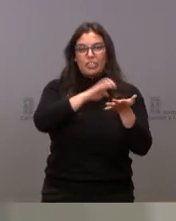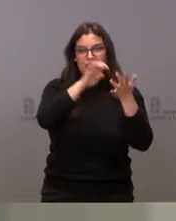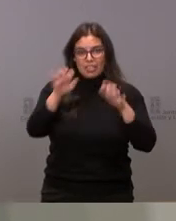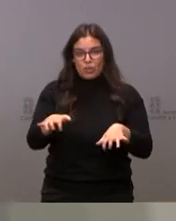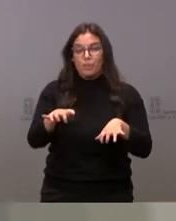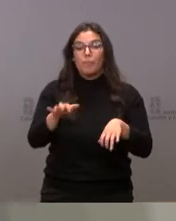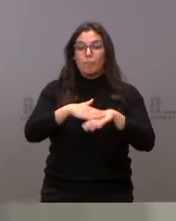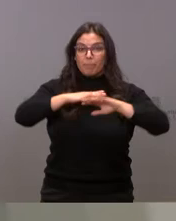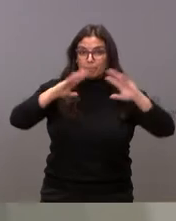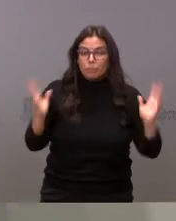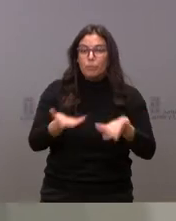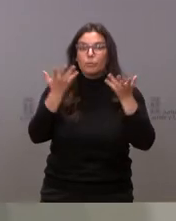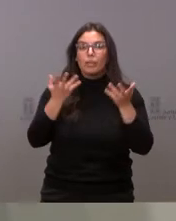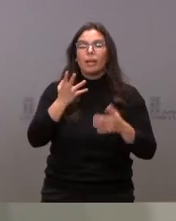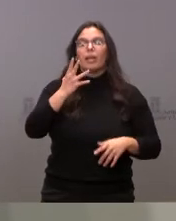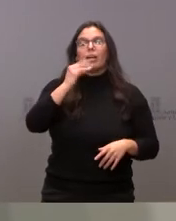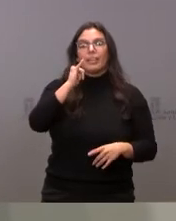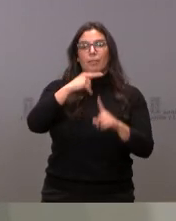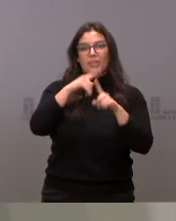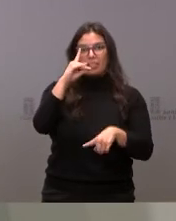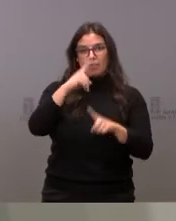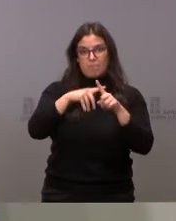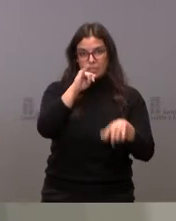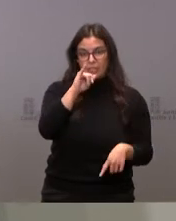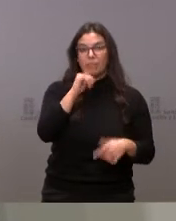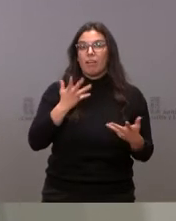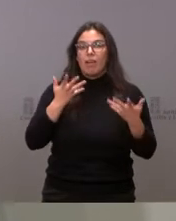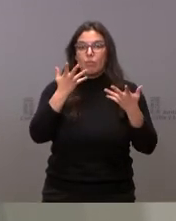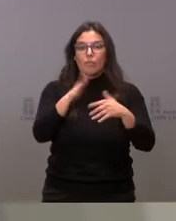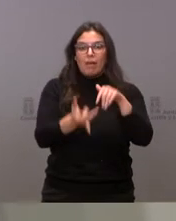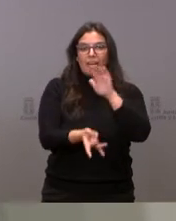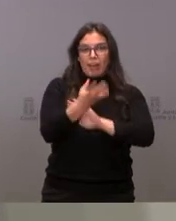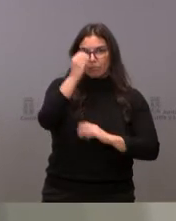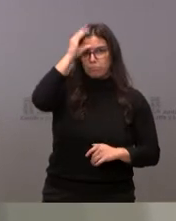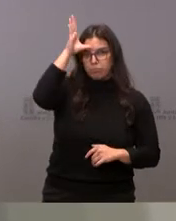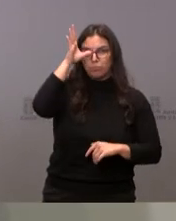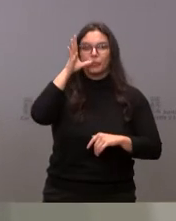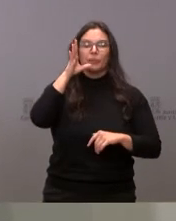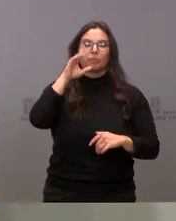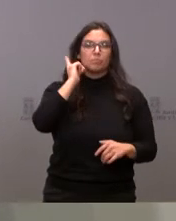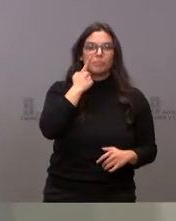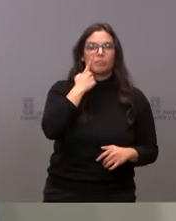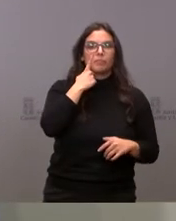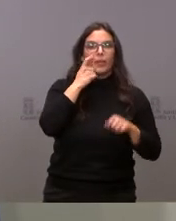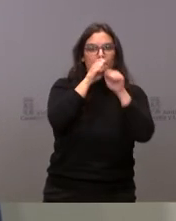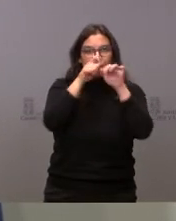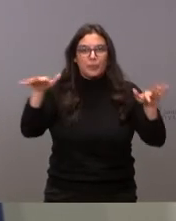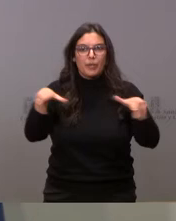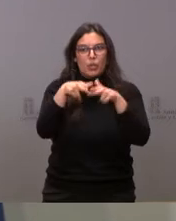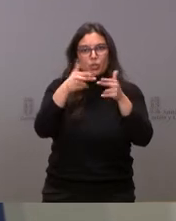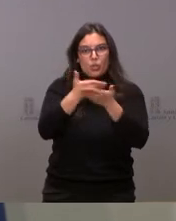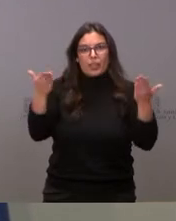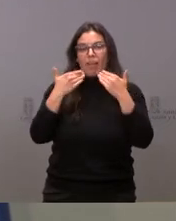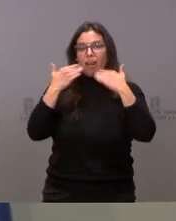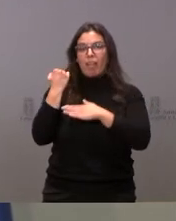para impulsar nuestra IMAX de Masí y contribuir a la generación de conocimiento y transferencia a la sociedad con el